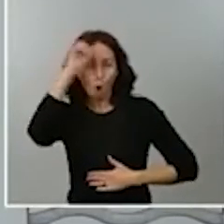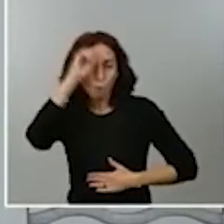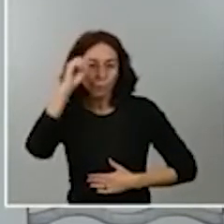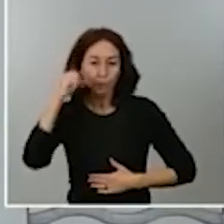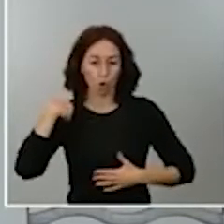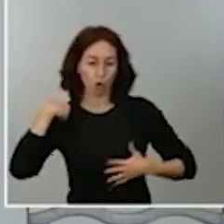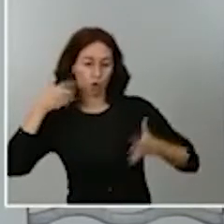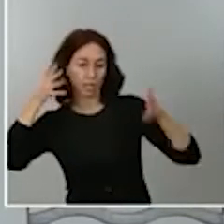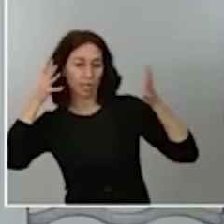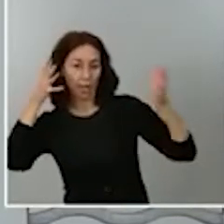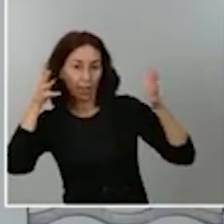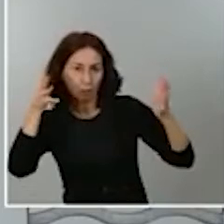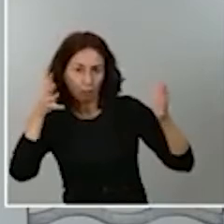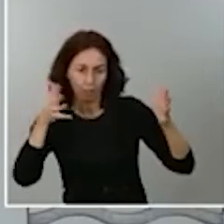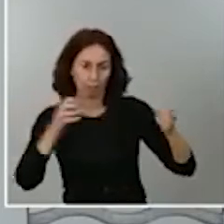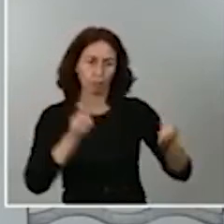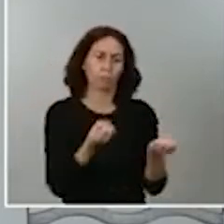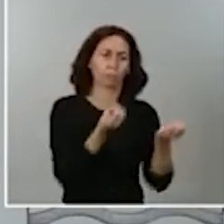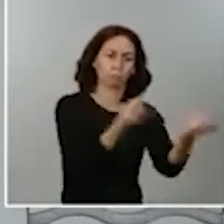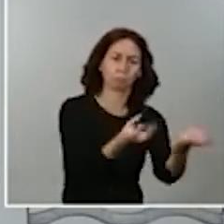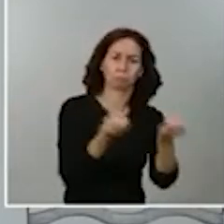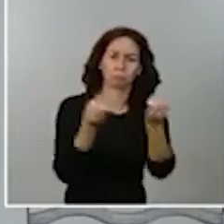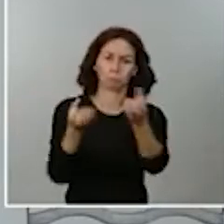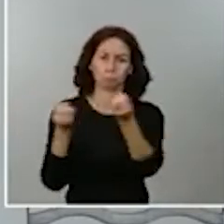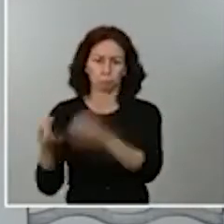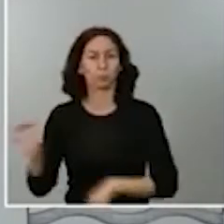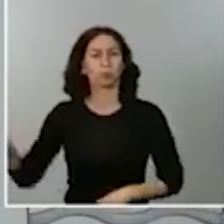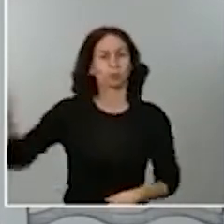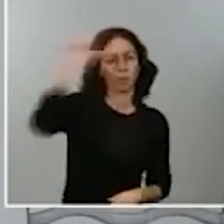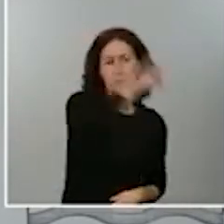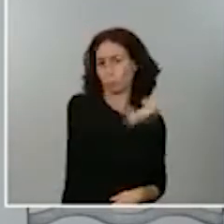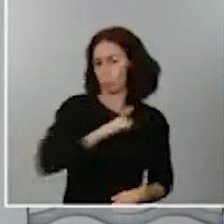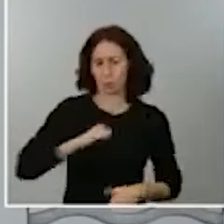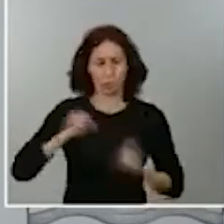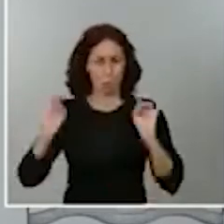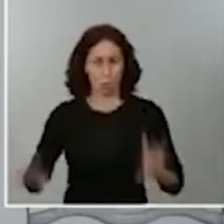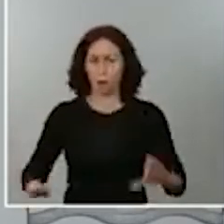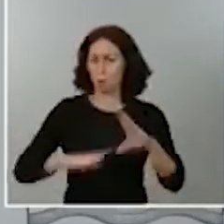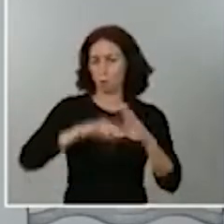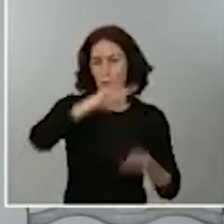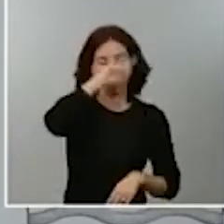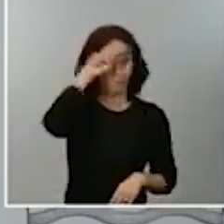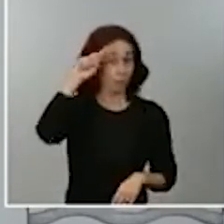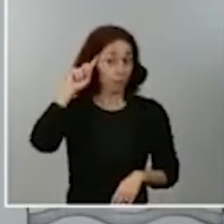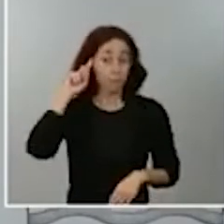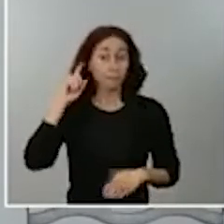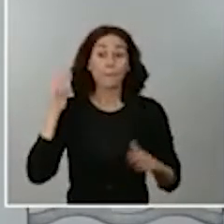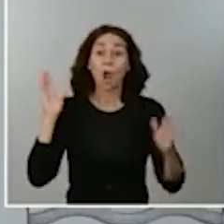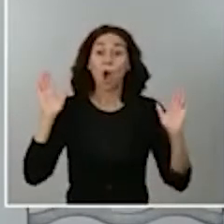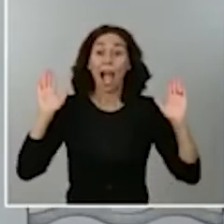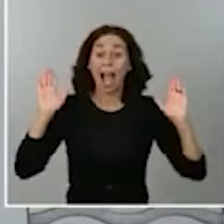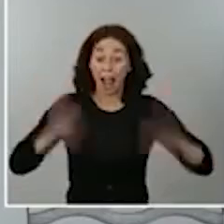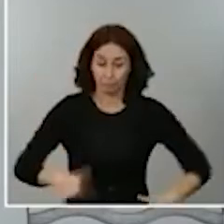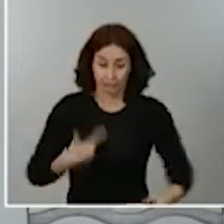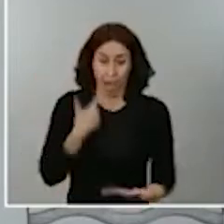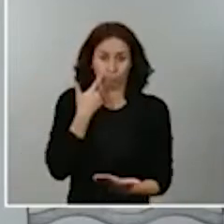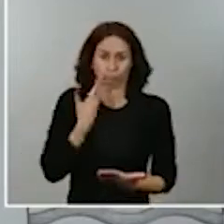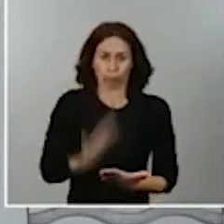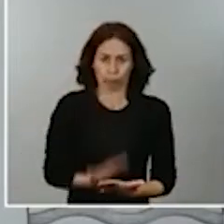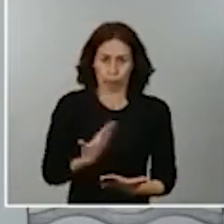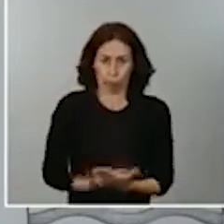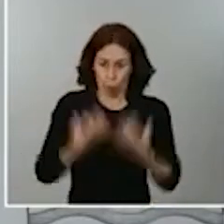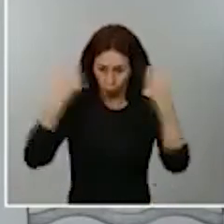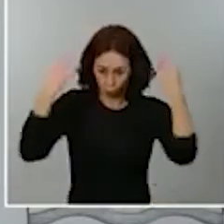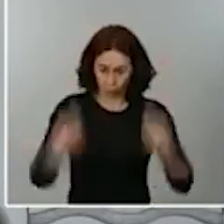a todas las comunidades autónomas, en este caso a la Comunidad Autónoma de Madrid y al final, efectivamente, constato que nuestras recomendaciones